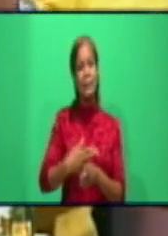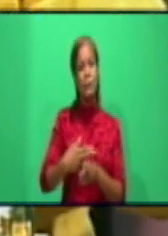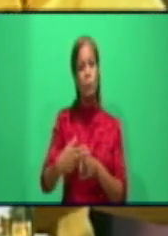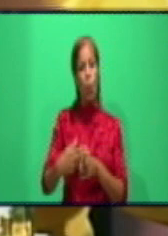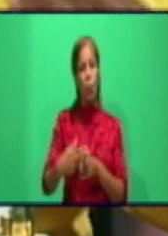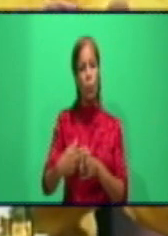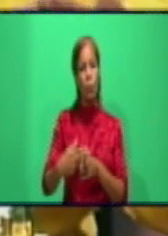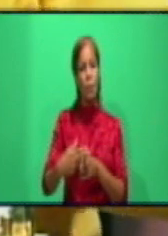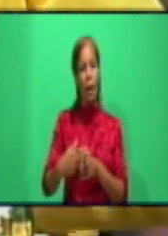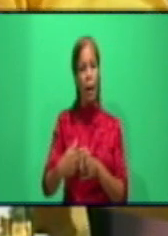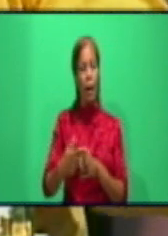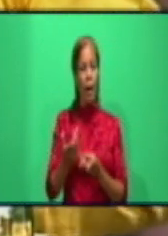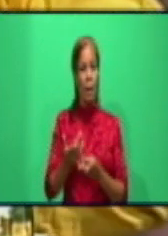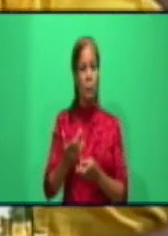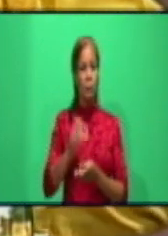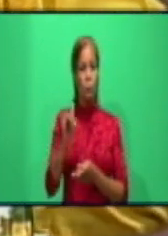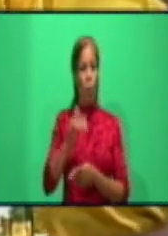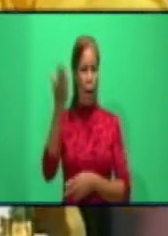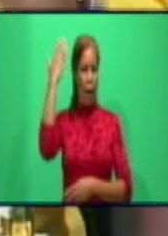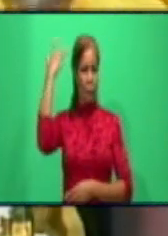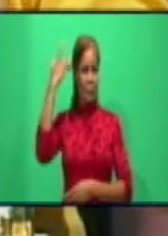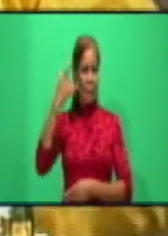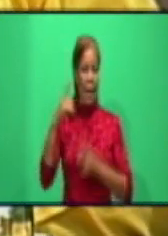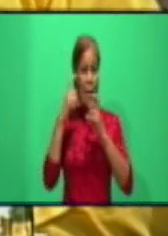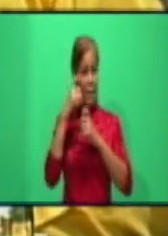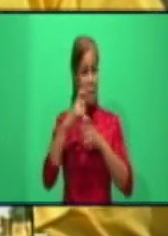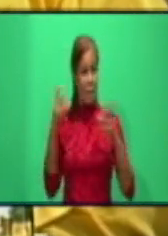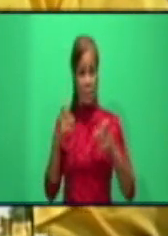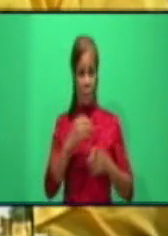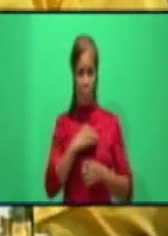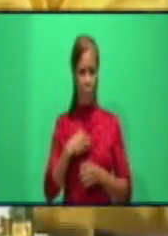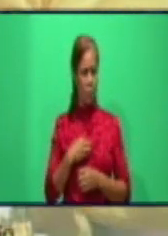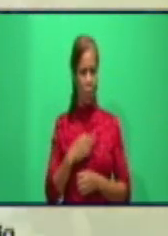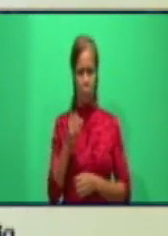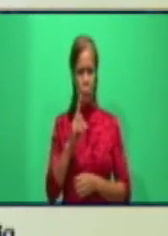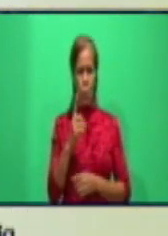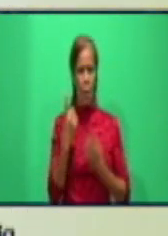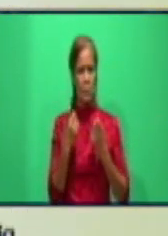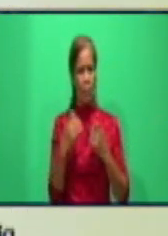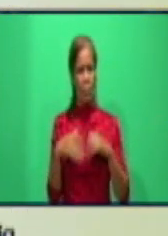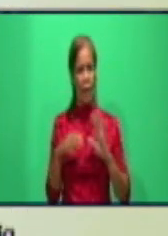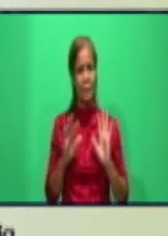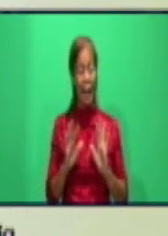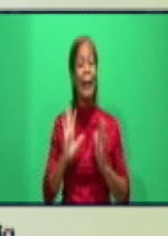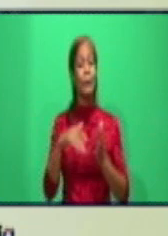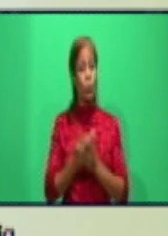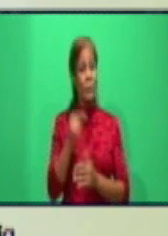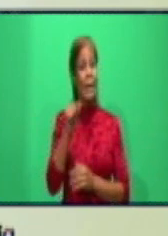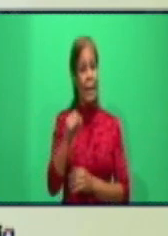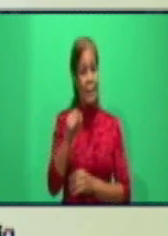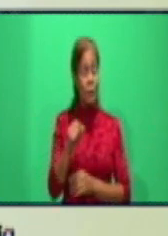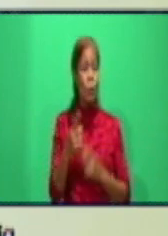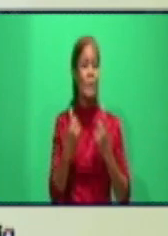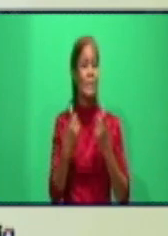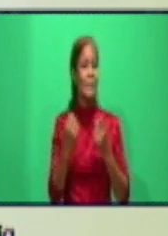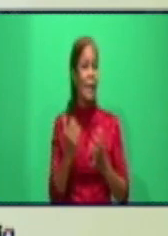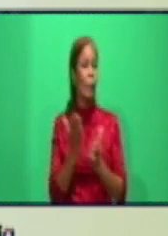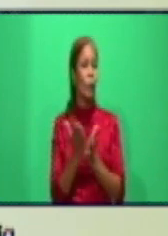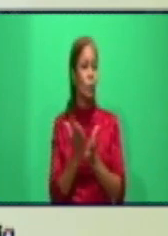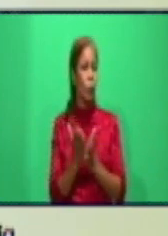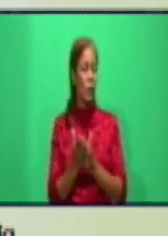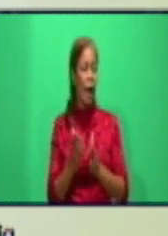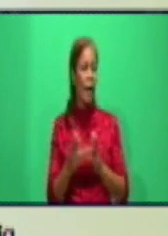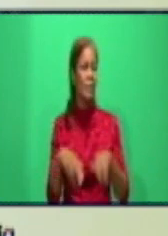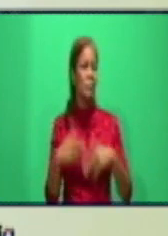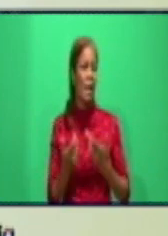a distancia masiva en la ciencia médica. Eso no tenía trascendencia. Y entonces, eso hubo que estudiar cómo hacerlo, cuáles son las